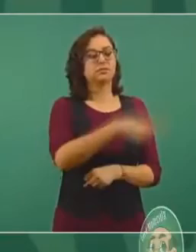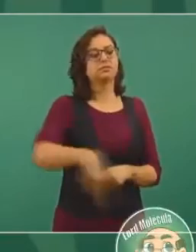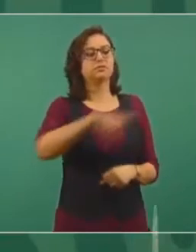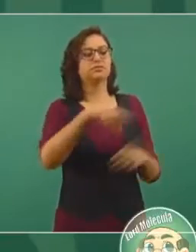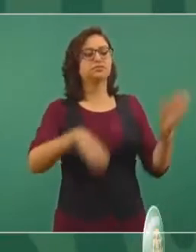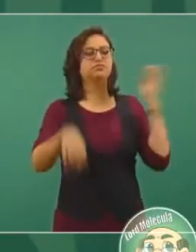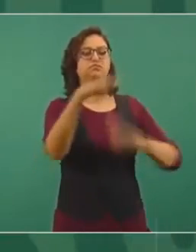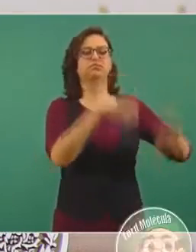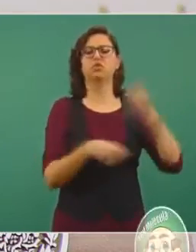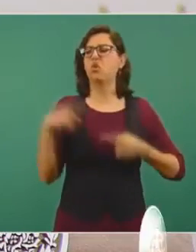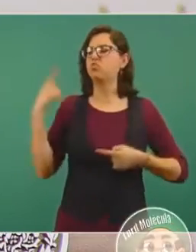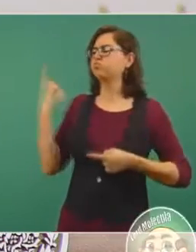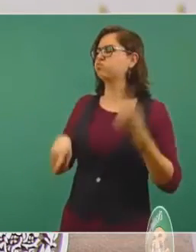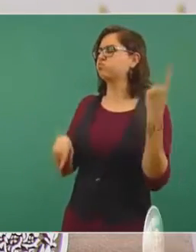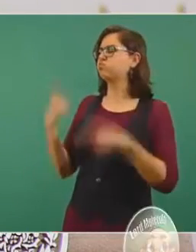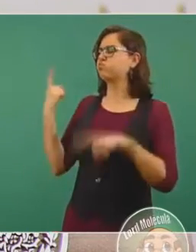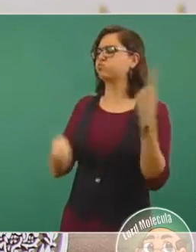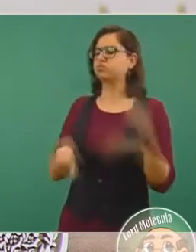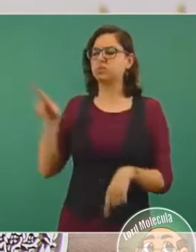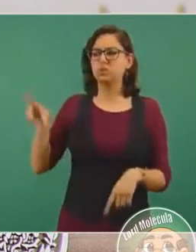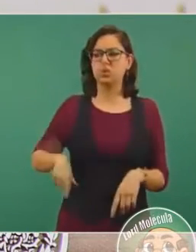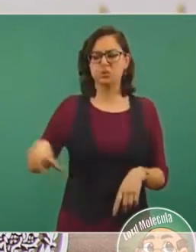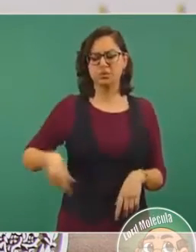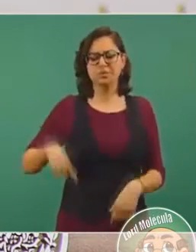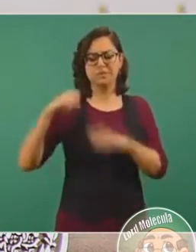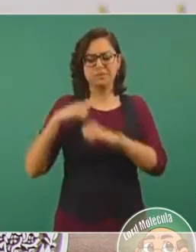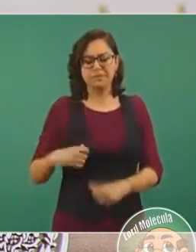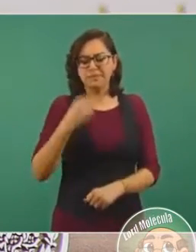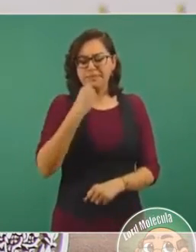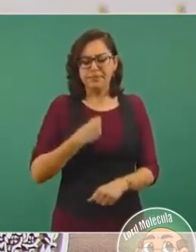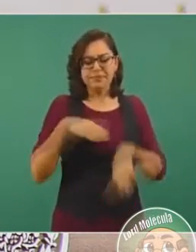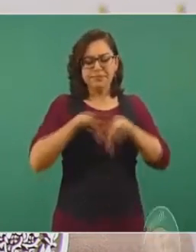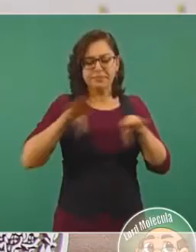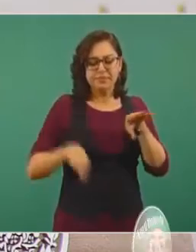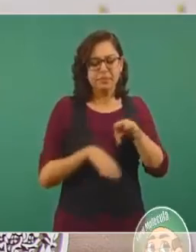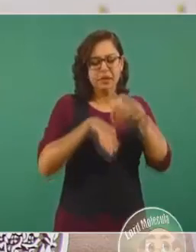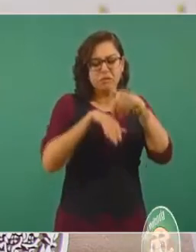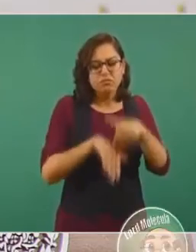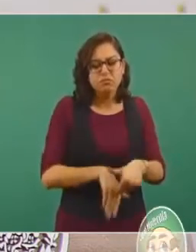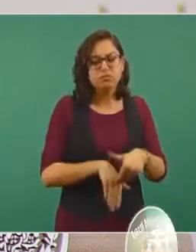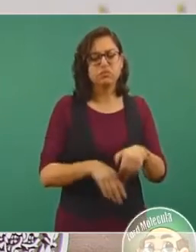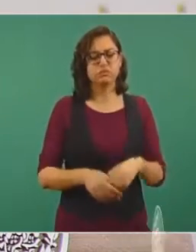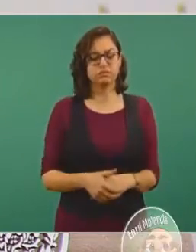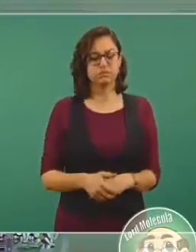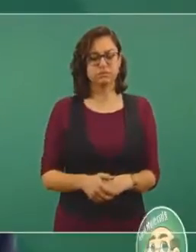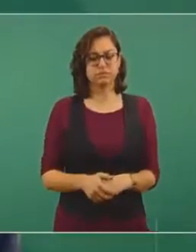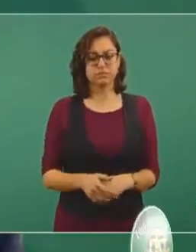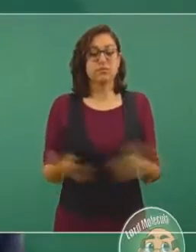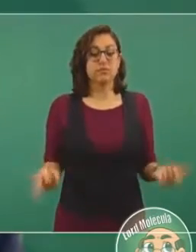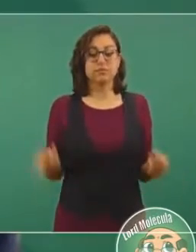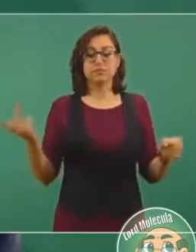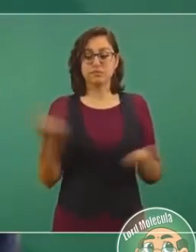de las empresas particulares. Entonces, firman